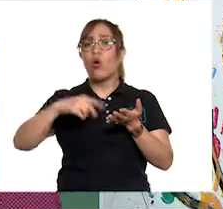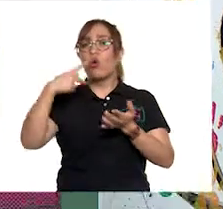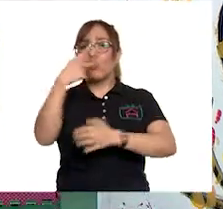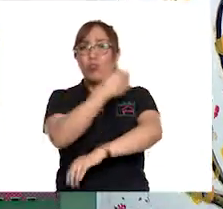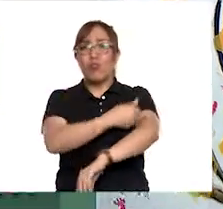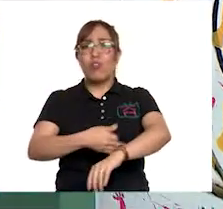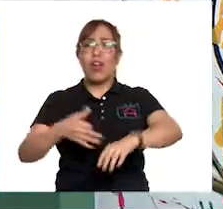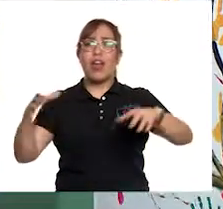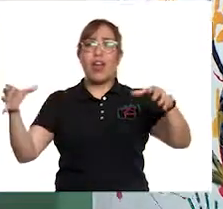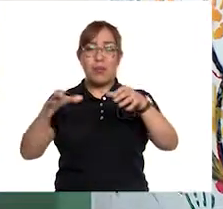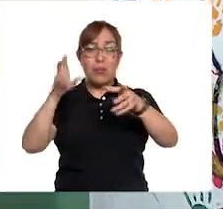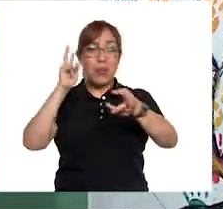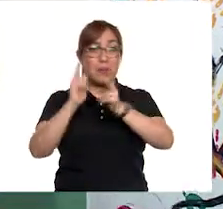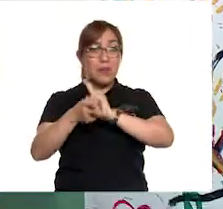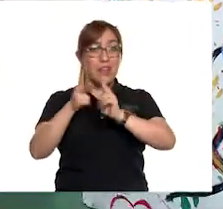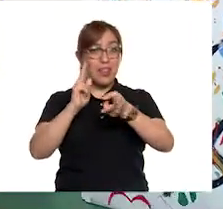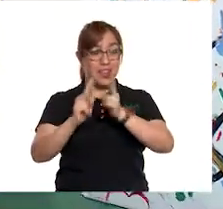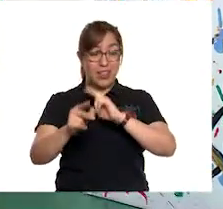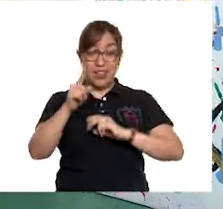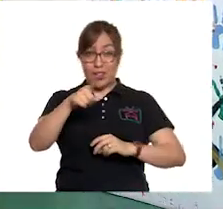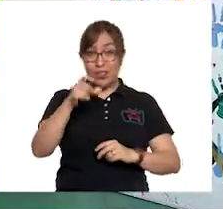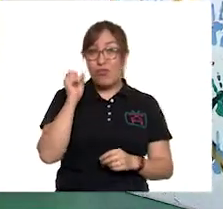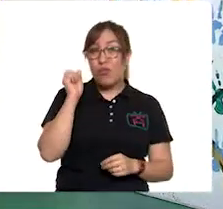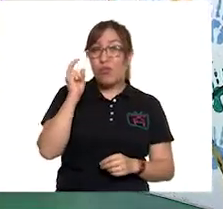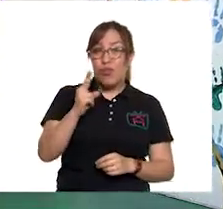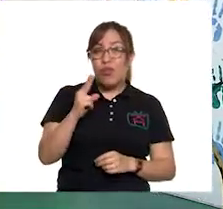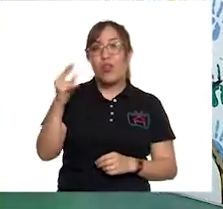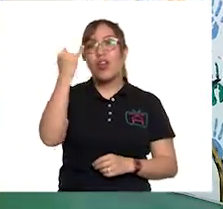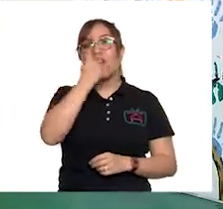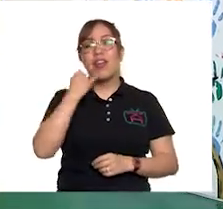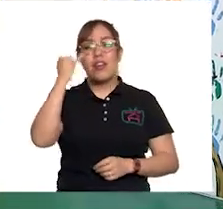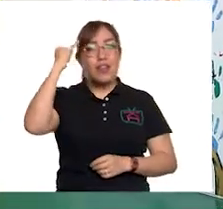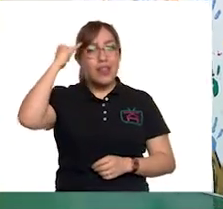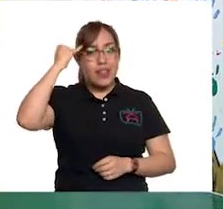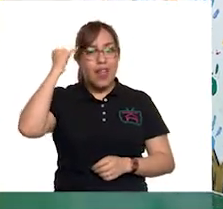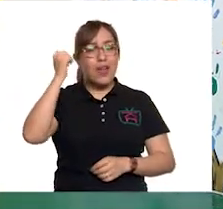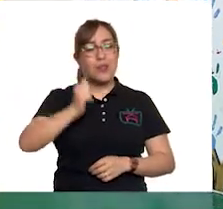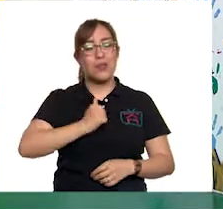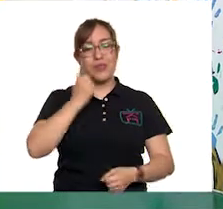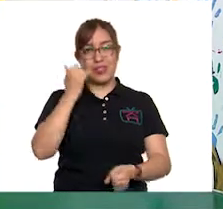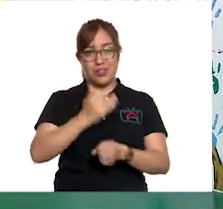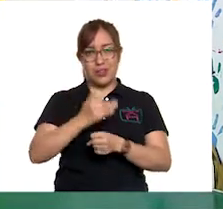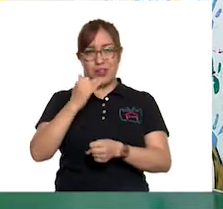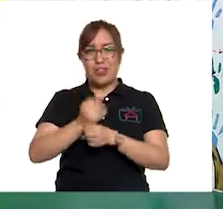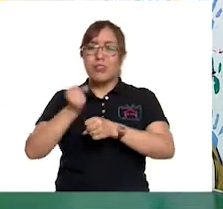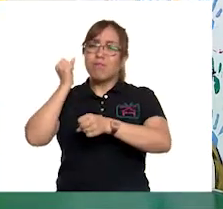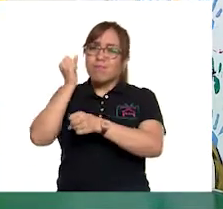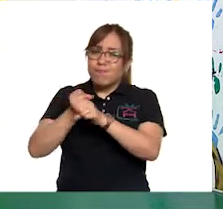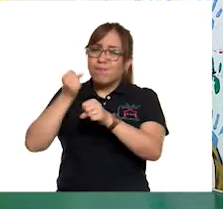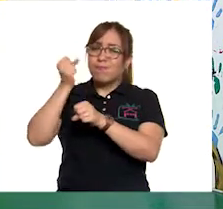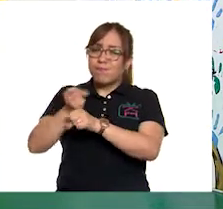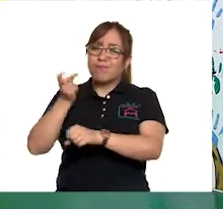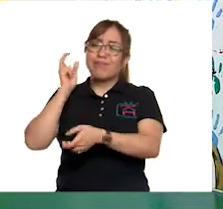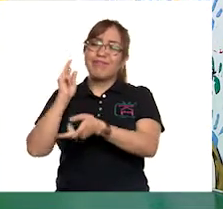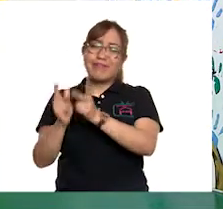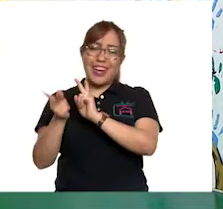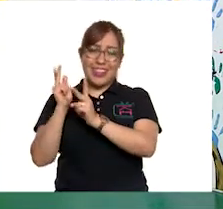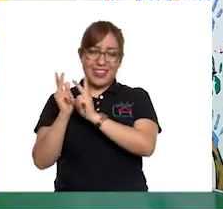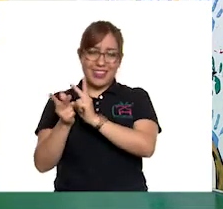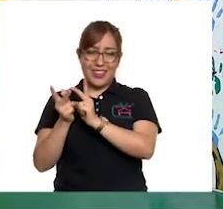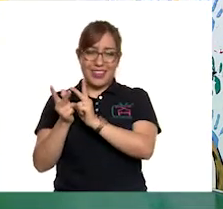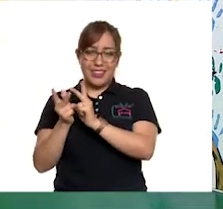familia. Si tienes la fortuna de hablar una lengua indígena, aprovecha también este momento para practicarla y platica con tu familia en tu lengua materna.